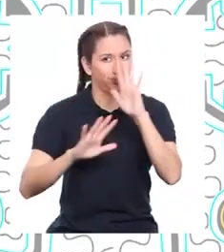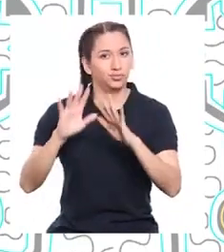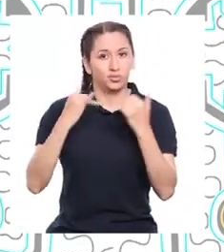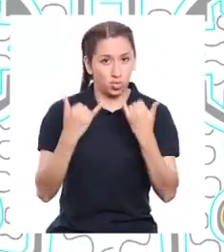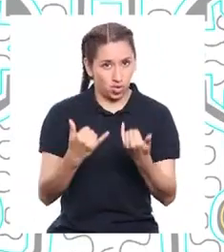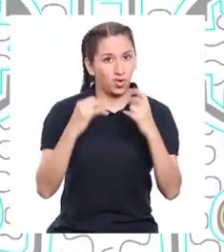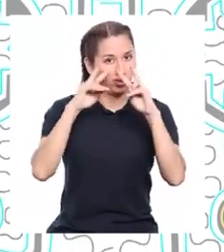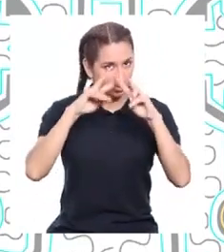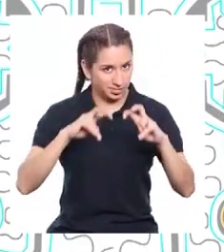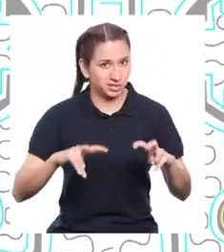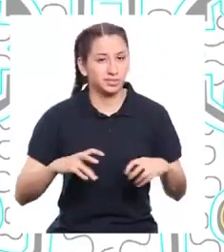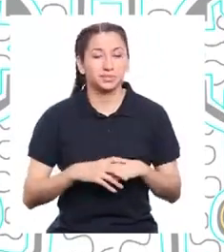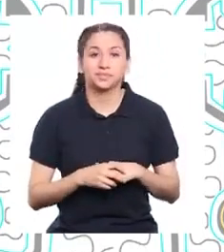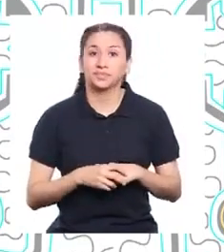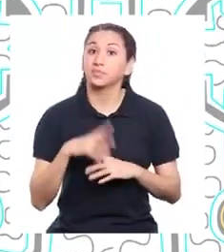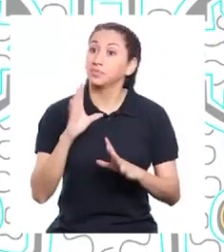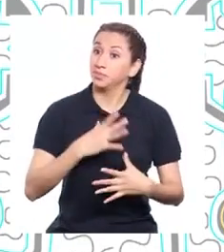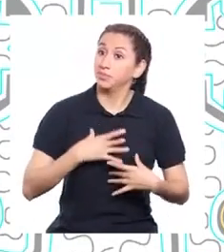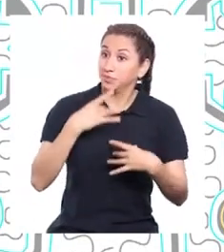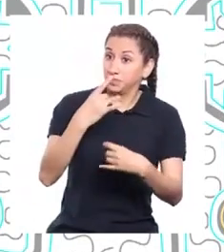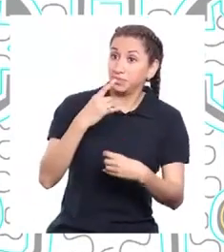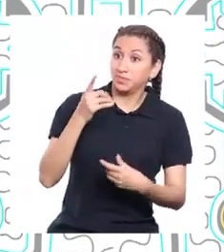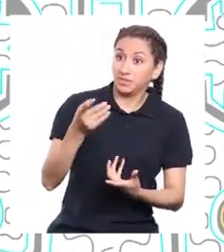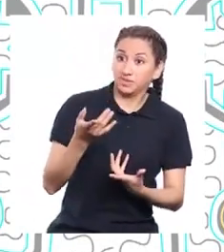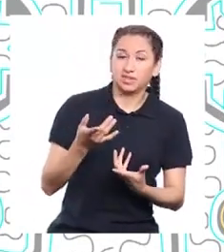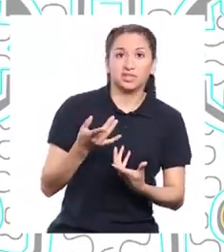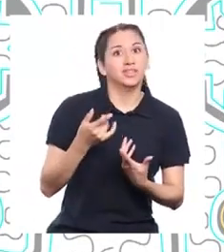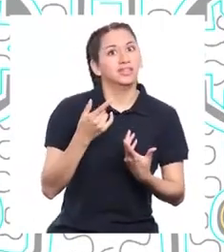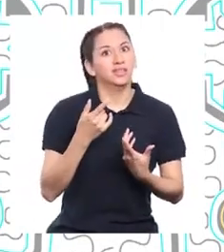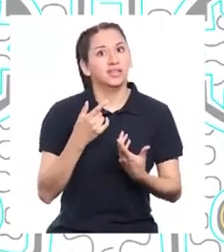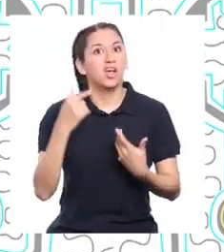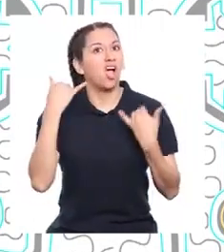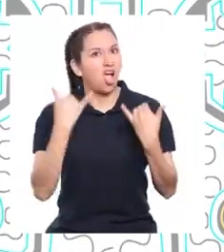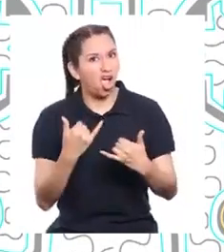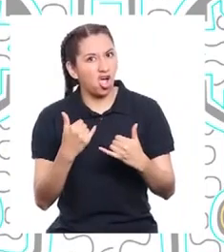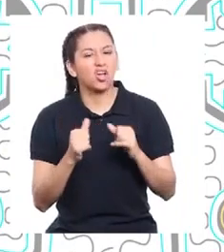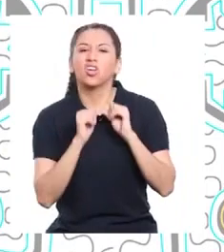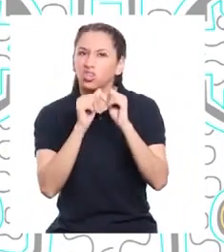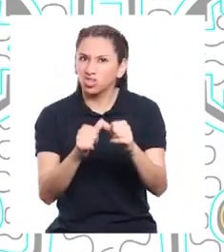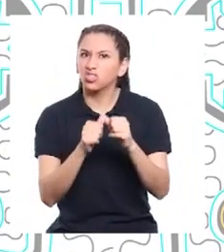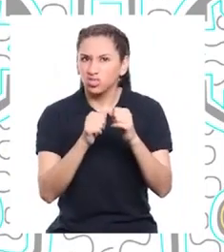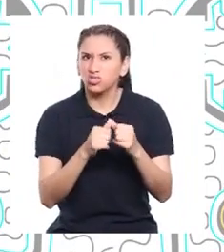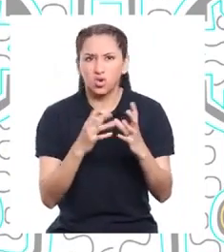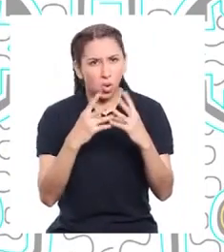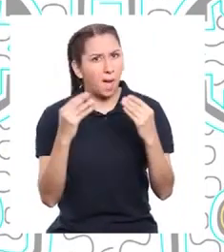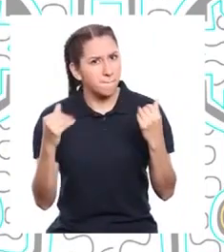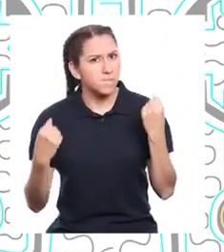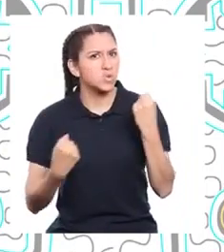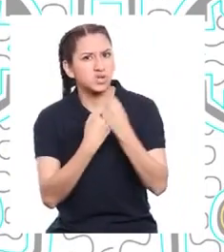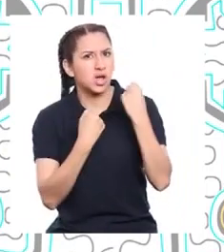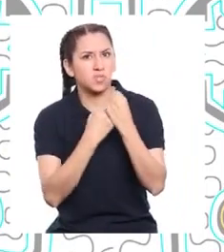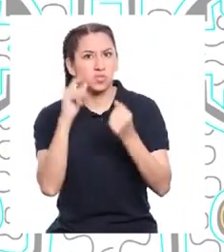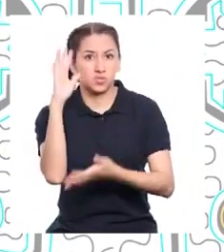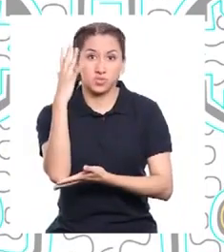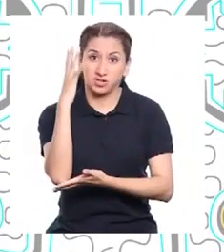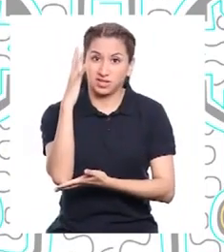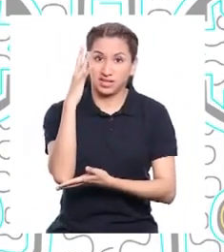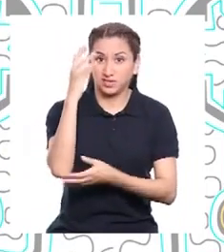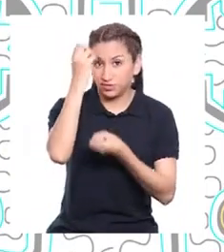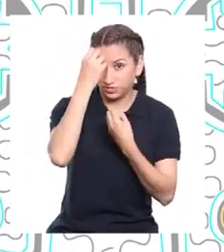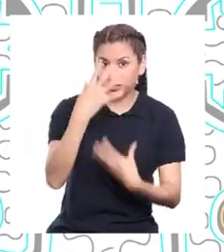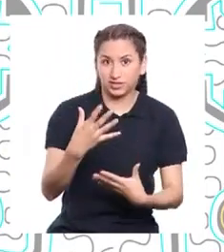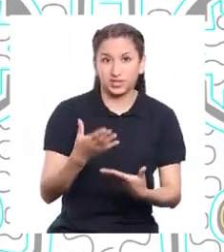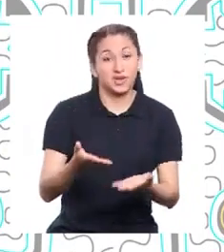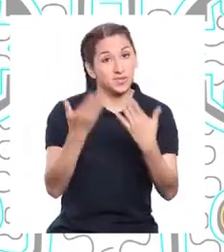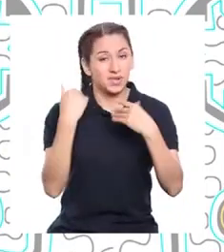preocupes, ahora lo averiguaremos. ¡Qué interesante, Jazmín! Creo que esta vez vamos a necesitar mucha ayuda de nuestro árbol de la información.